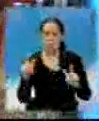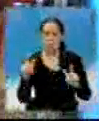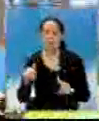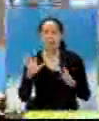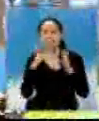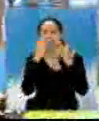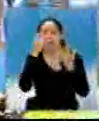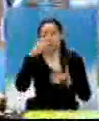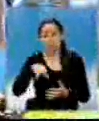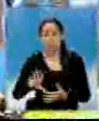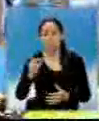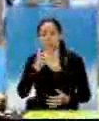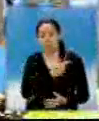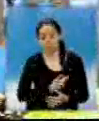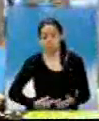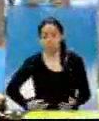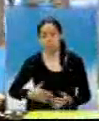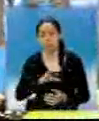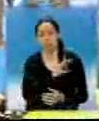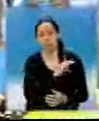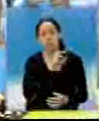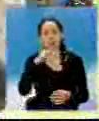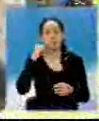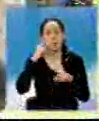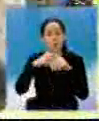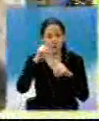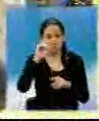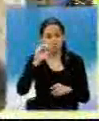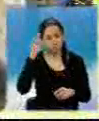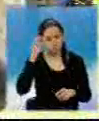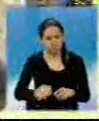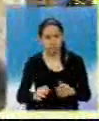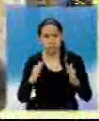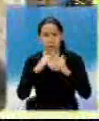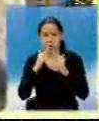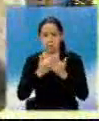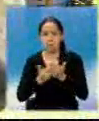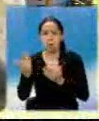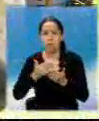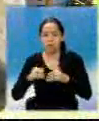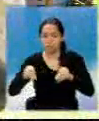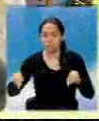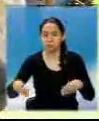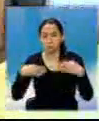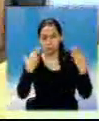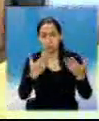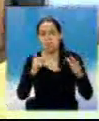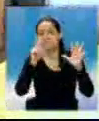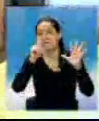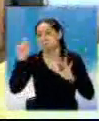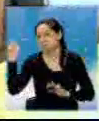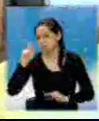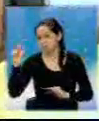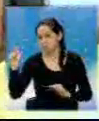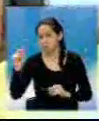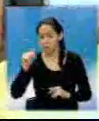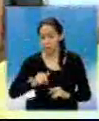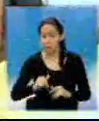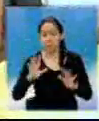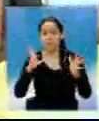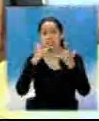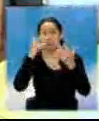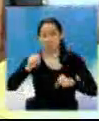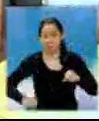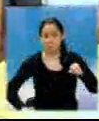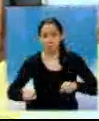marzo, la vicepresidente y el alcalde de Misco les ofrecieron que el plazo para la entrega de nuevos terrenos sería de seis meses. Este 17 de